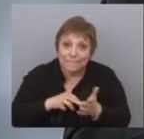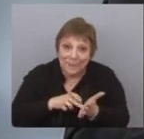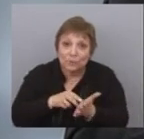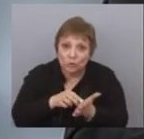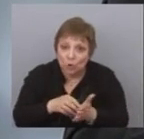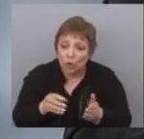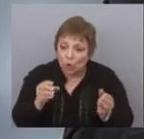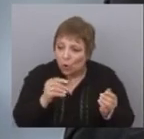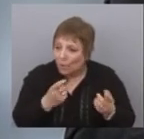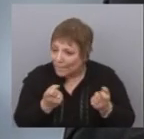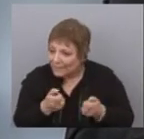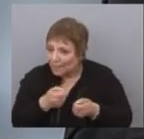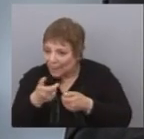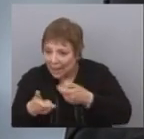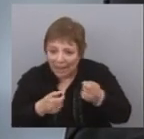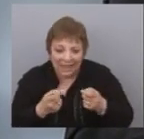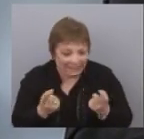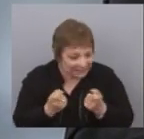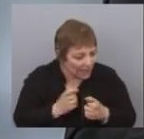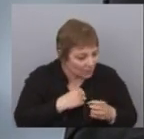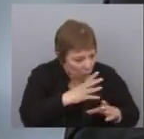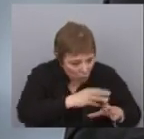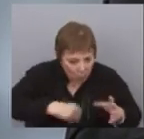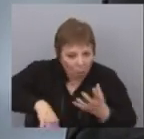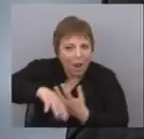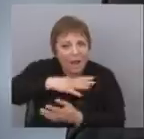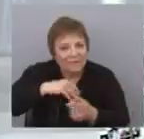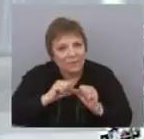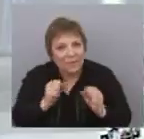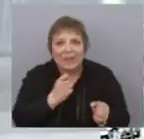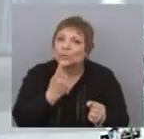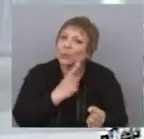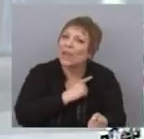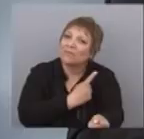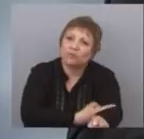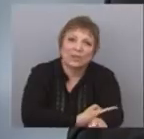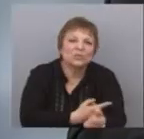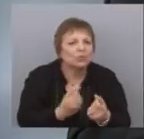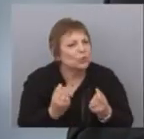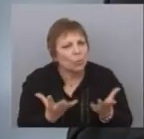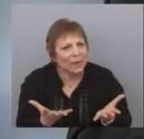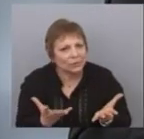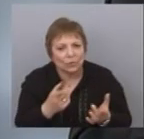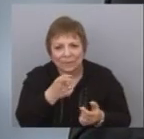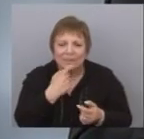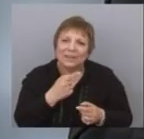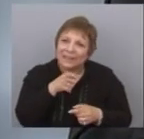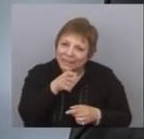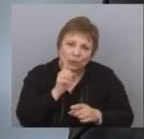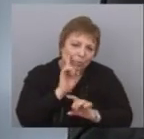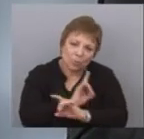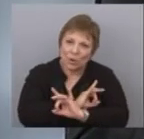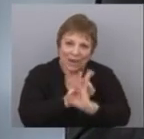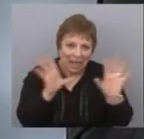necesario y posible. ¿Qué tipo de esfuerzo requiere? Creo que eso ha estado claramente